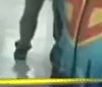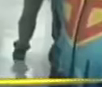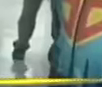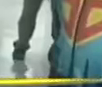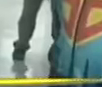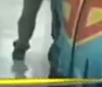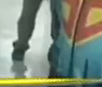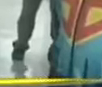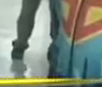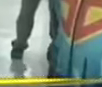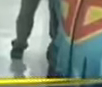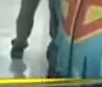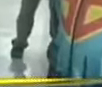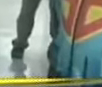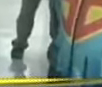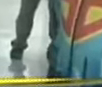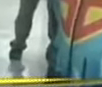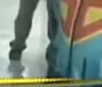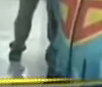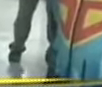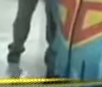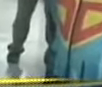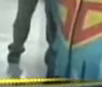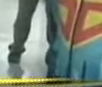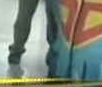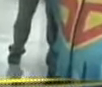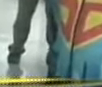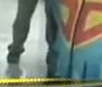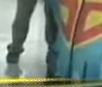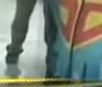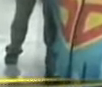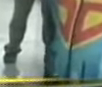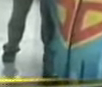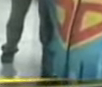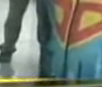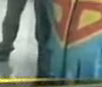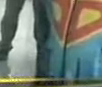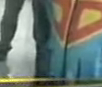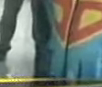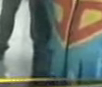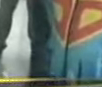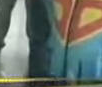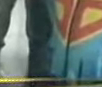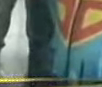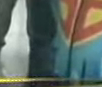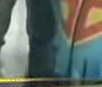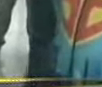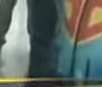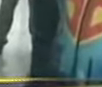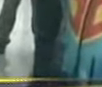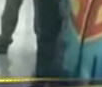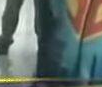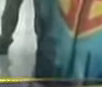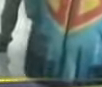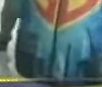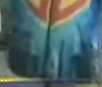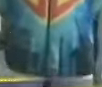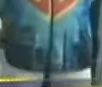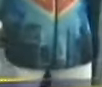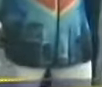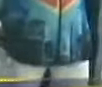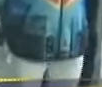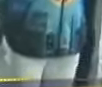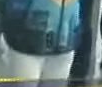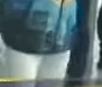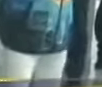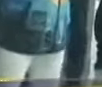se pone al servicio de la patria desde el estado Carabobo y justamente también mirar un poco lo